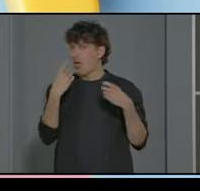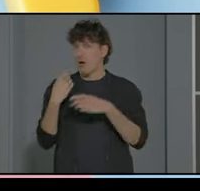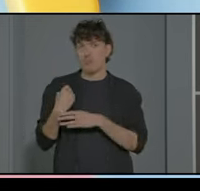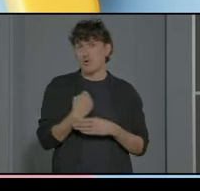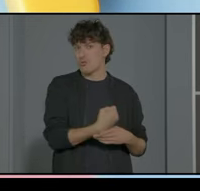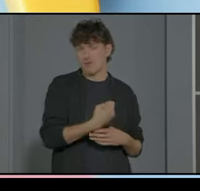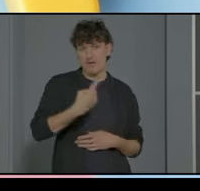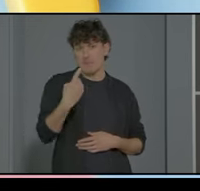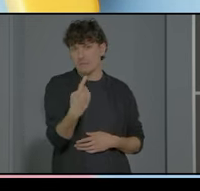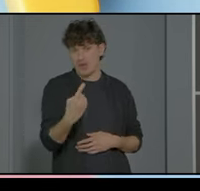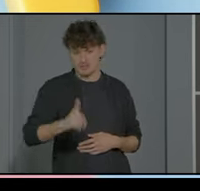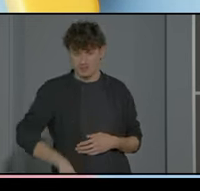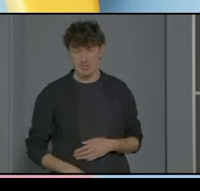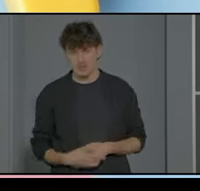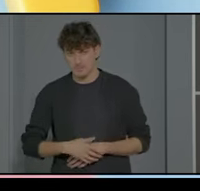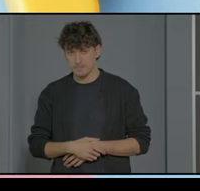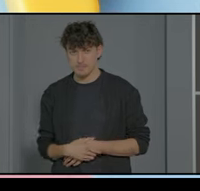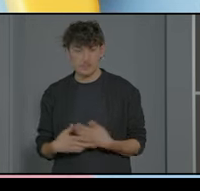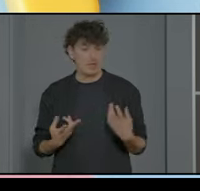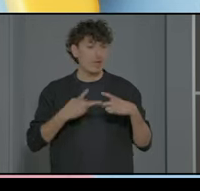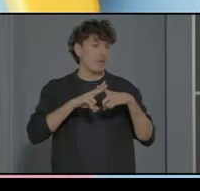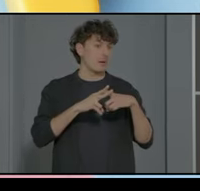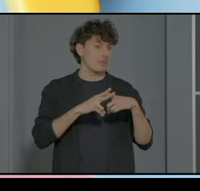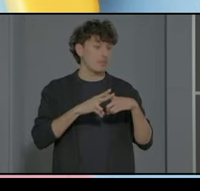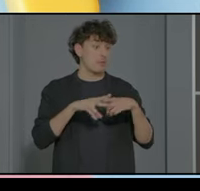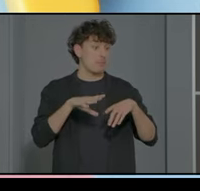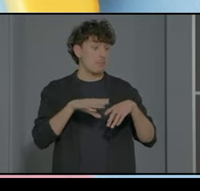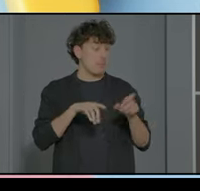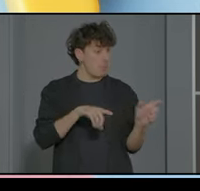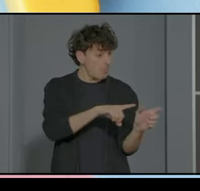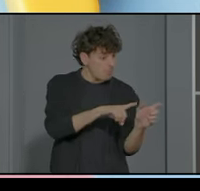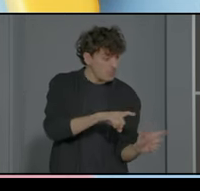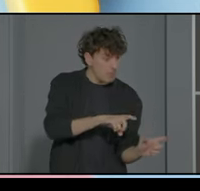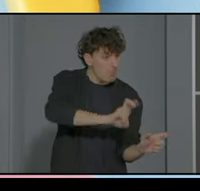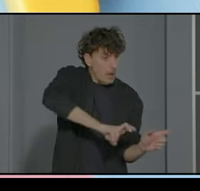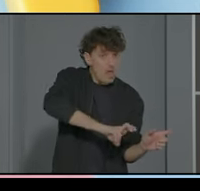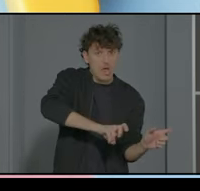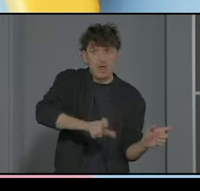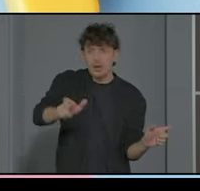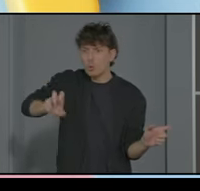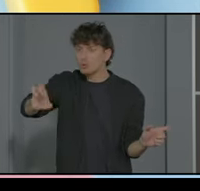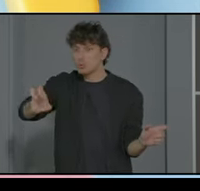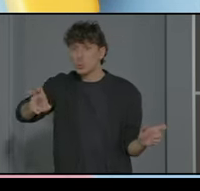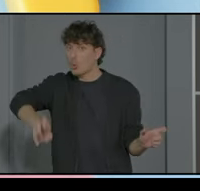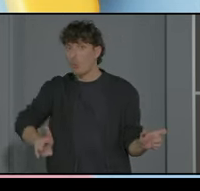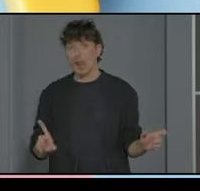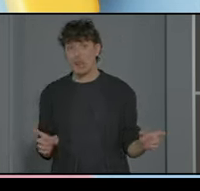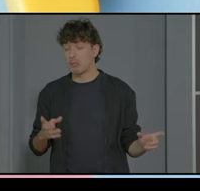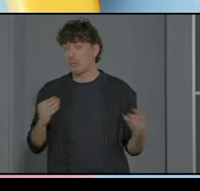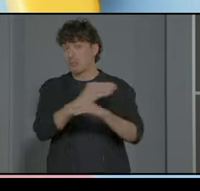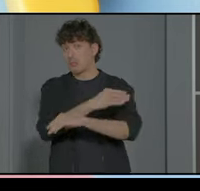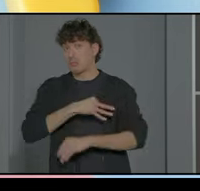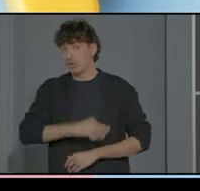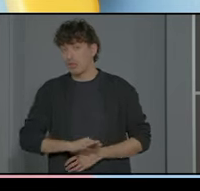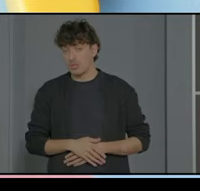primaria también las herramientas que valen para uno no valen para todos y aunque esto es una frase muy hecha y muy fácil de